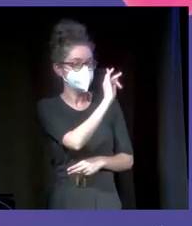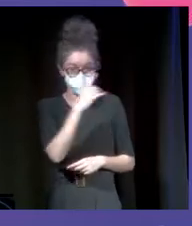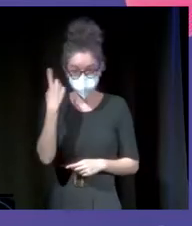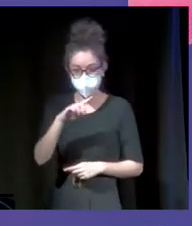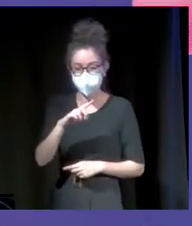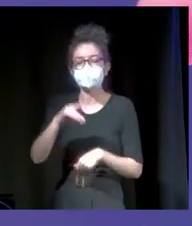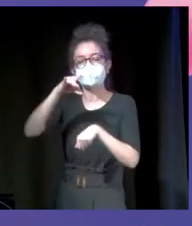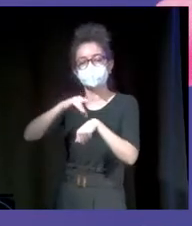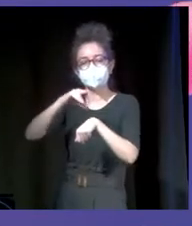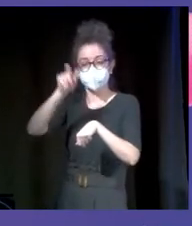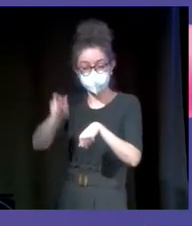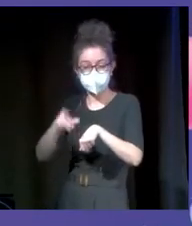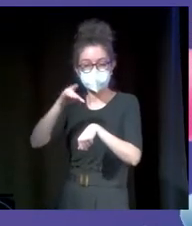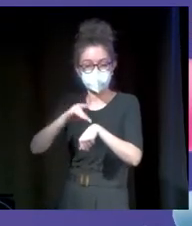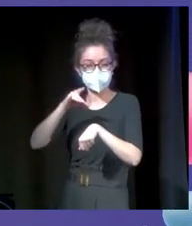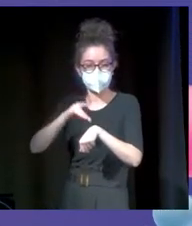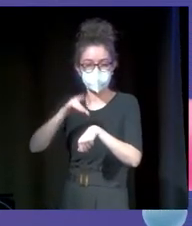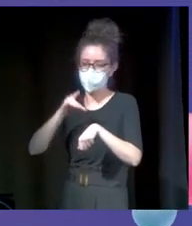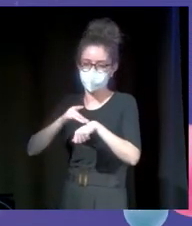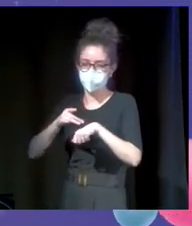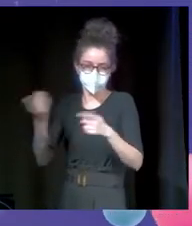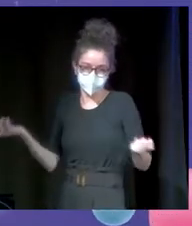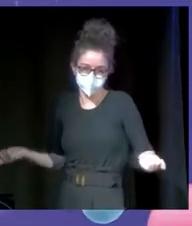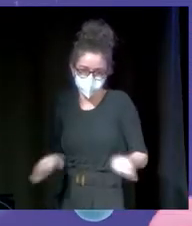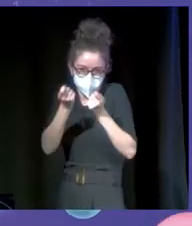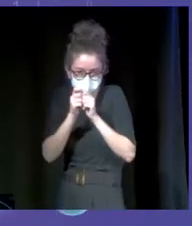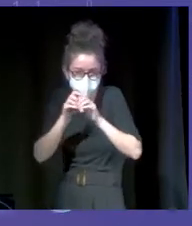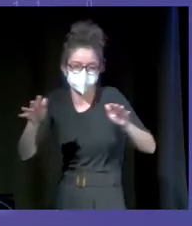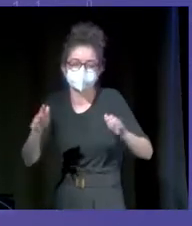Un médico que aprendió a darlo todo. Bienvenido, David Callejo.